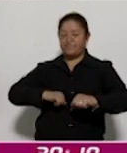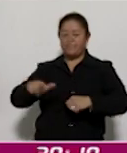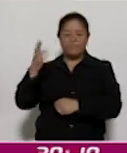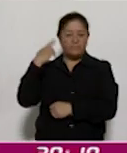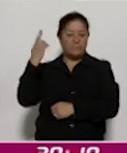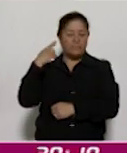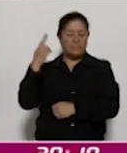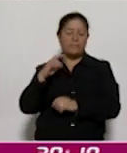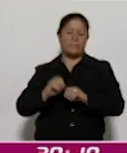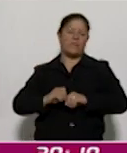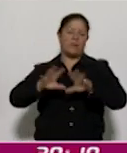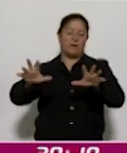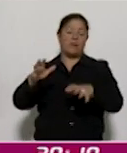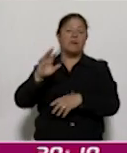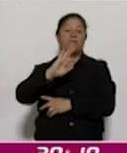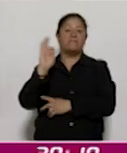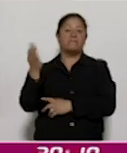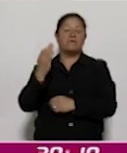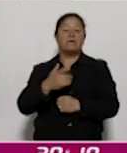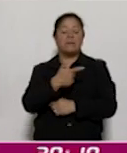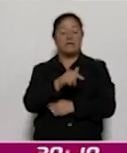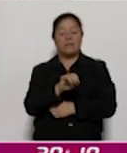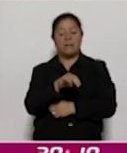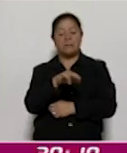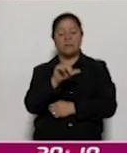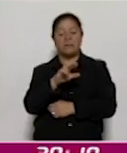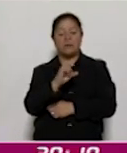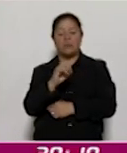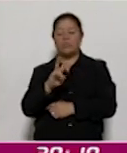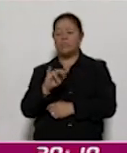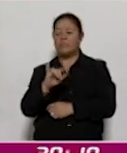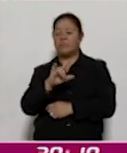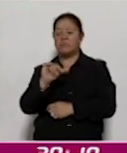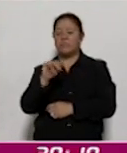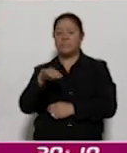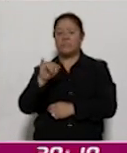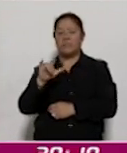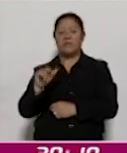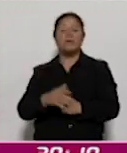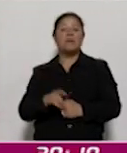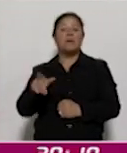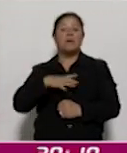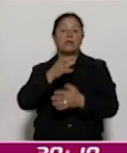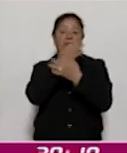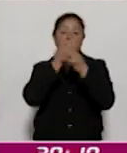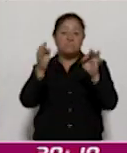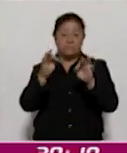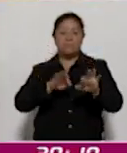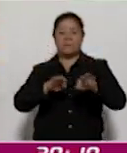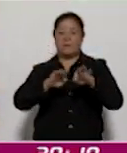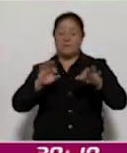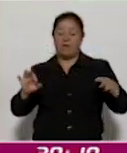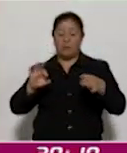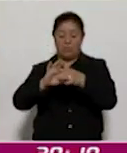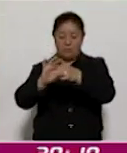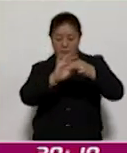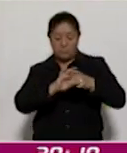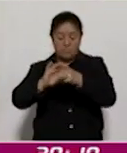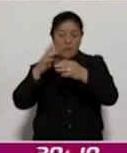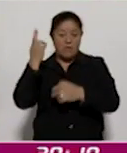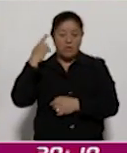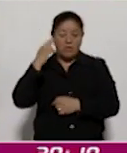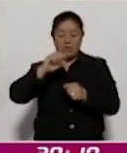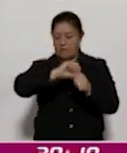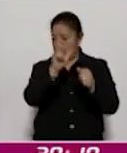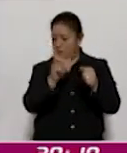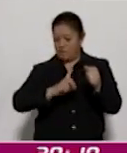Estado Mexicano, Genaro Villamil, destacó la importancia de mantener la unión y el trabajo conjunto entre las radios públicas del país para que